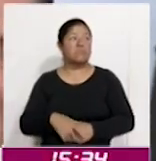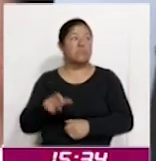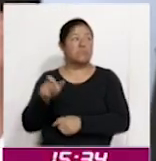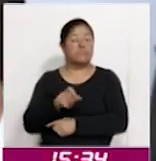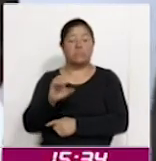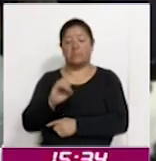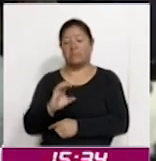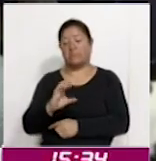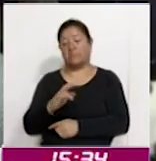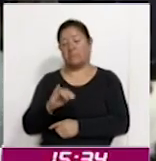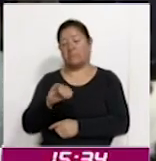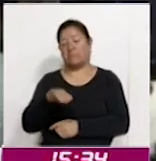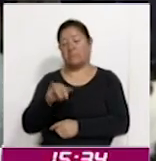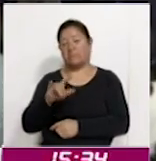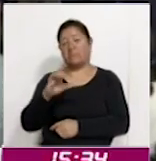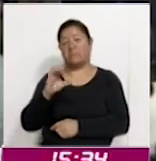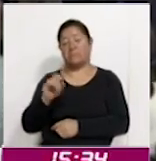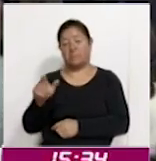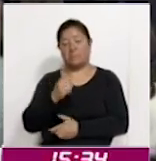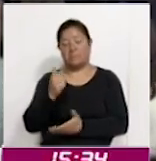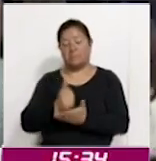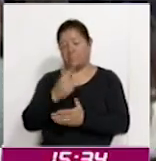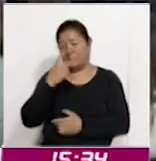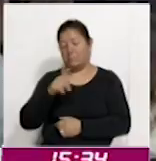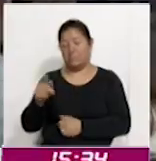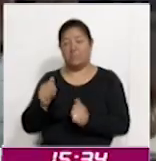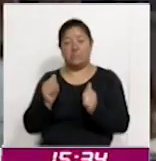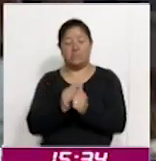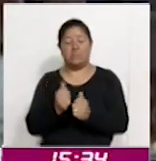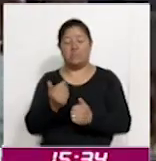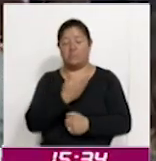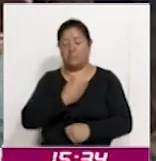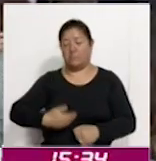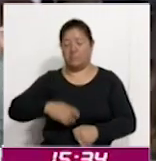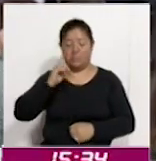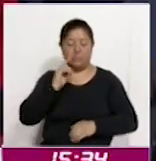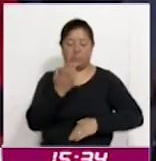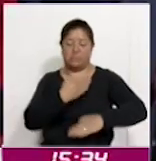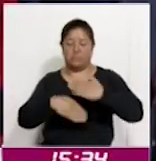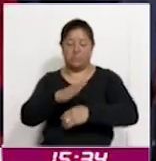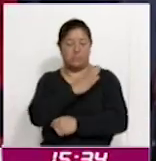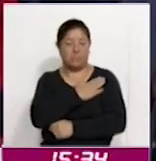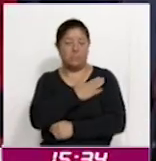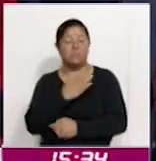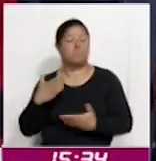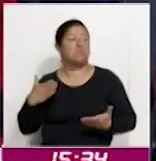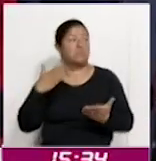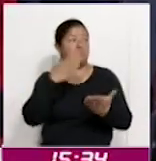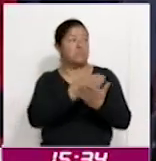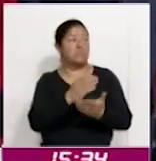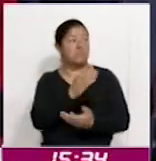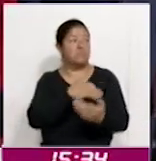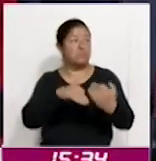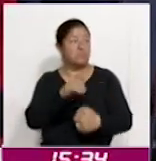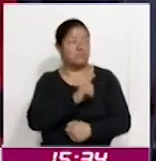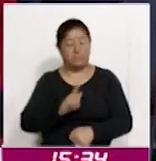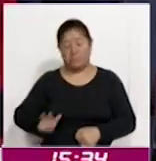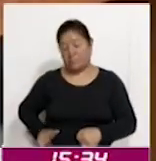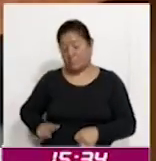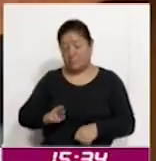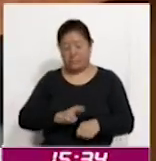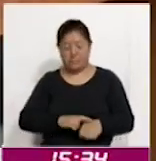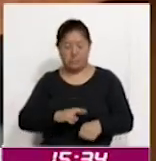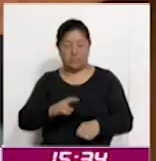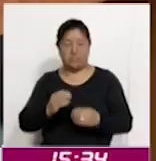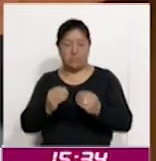México, junto a la presidenta Claudia Sherman Pardo, asistió con las y los gobernadores a la firma del Acuerdo